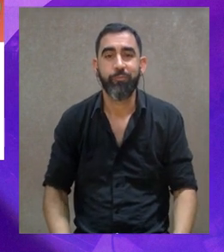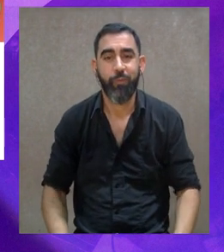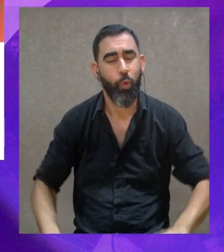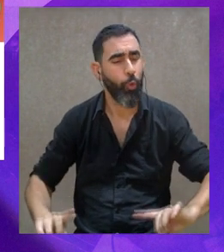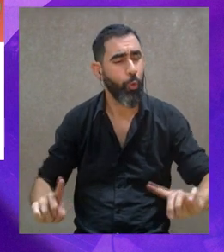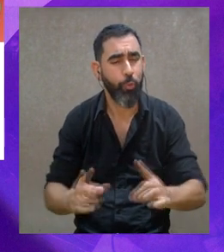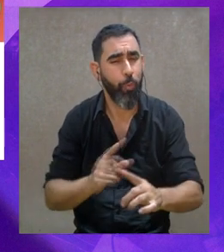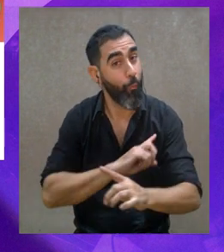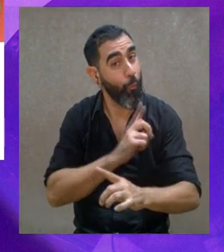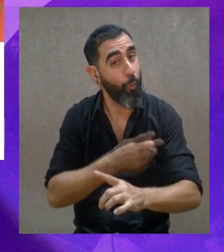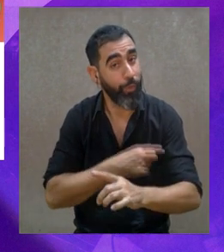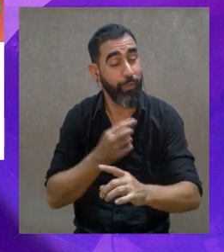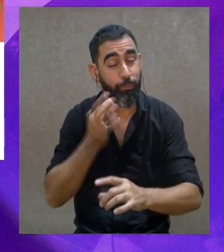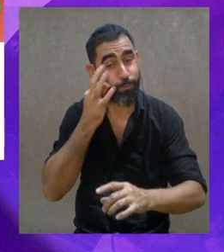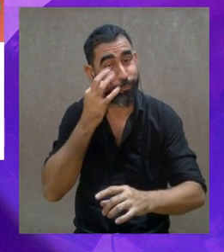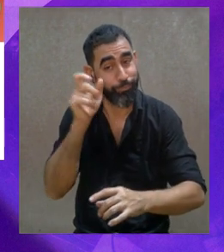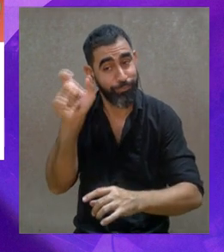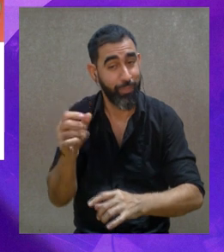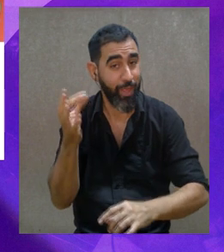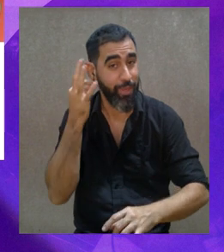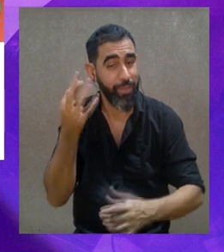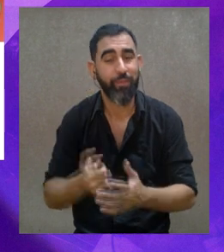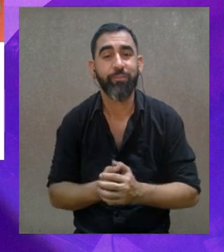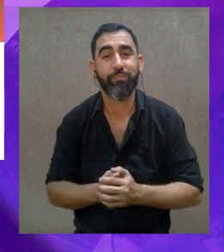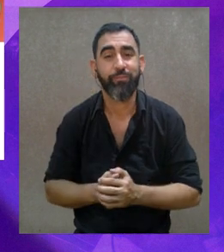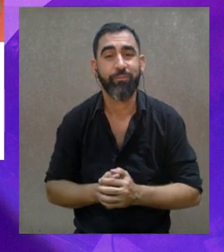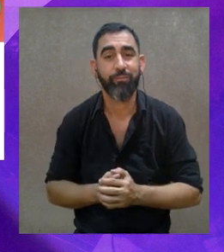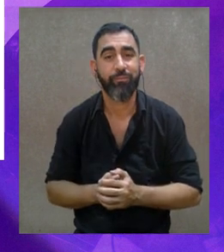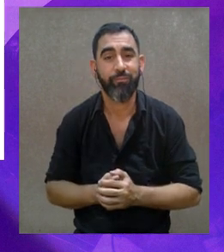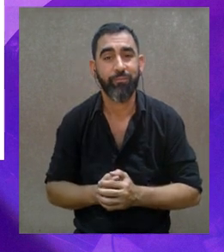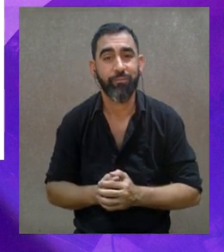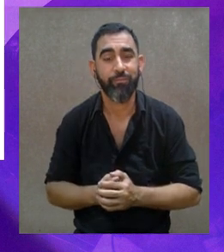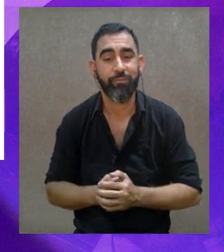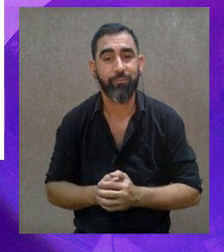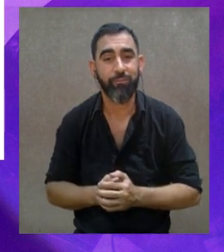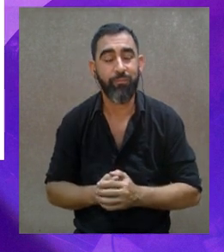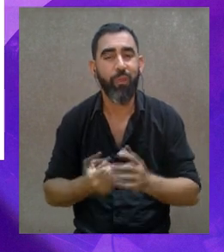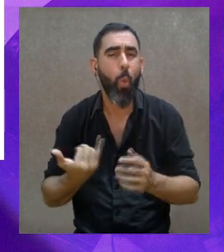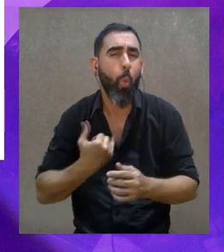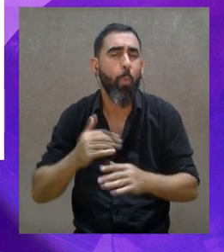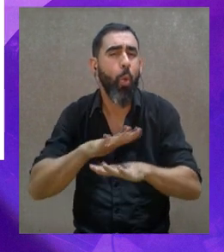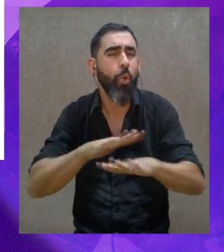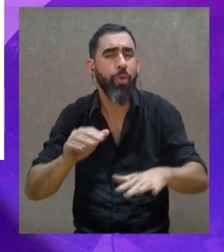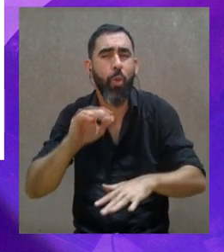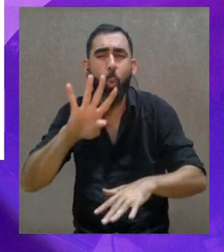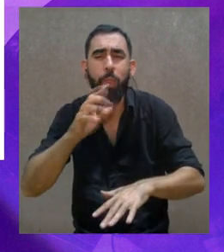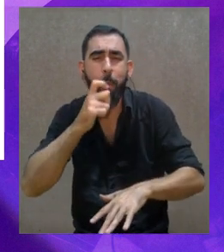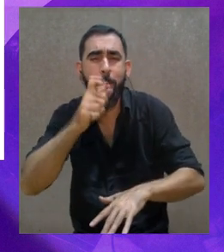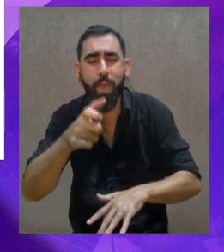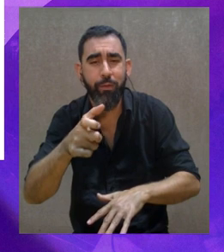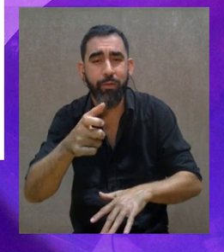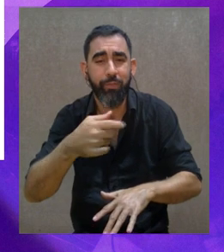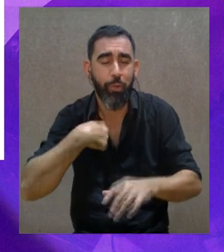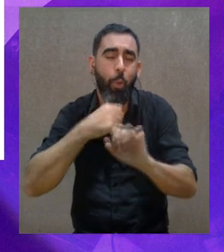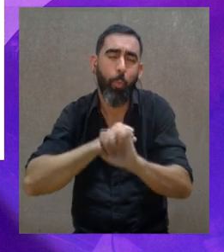Súper sintético, simbólico y potente. Esteban. Sí, antes que nada eso, ¿no? Cómo los